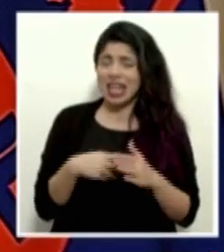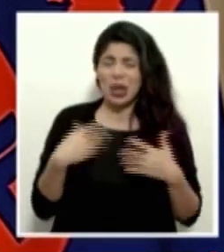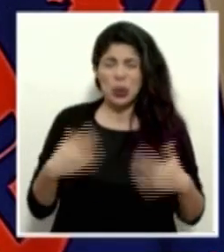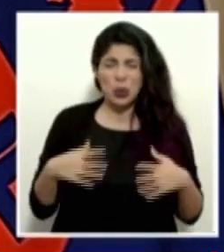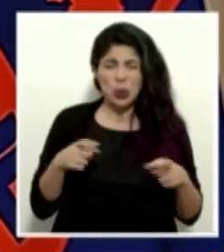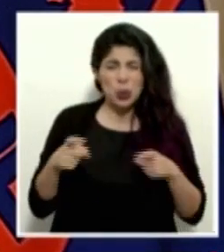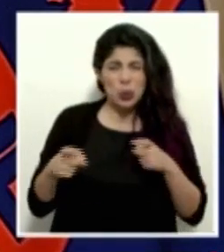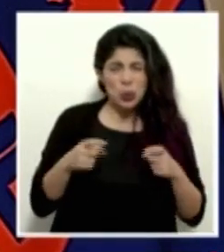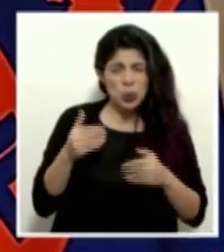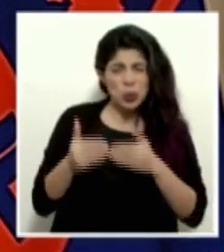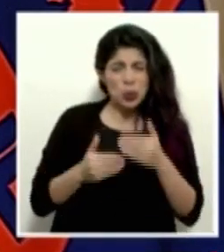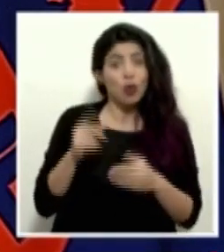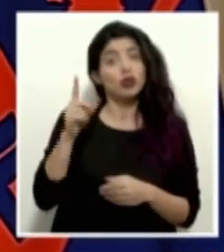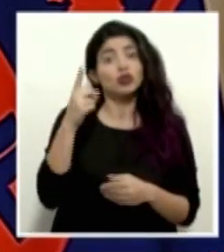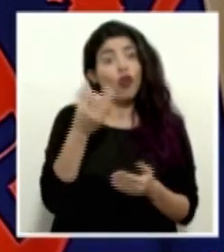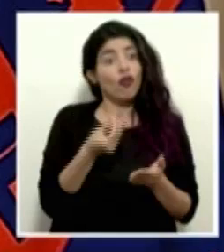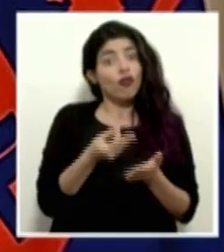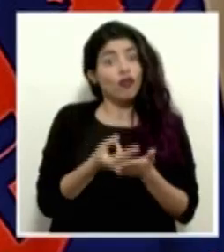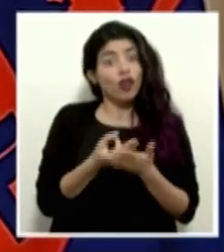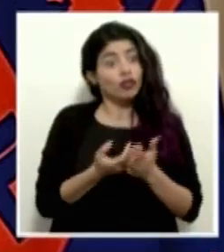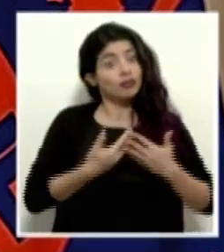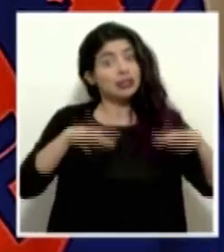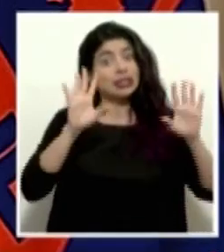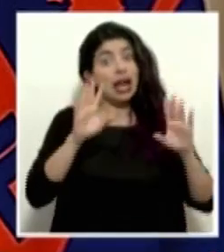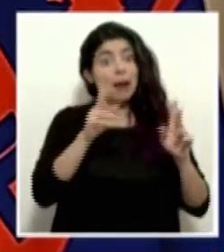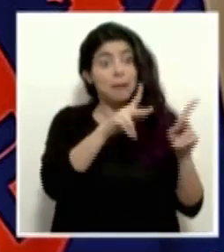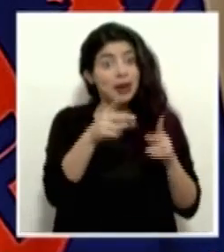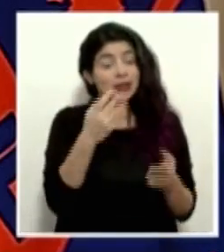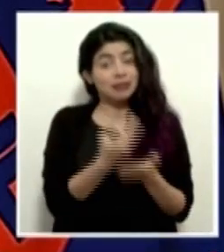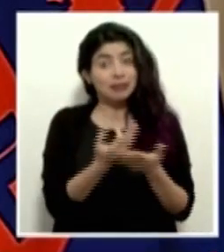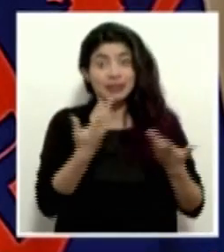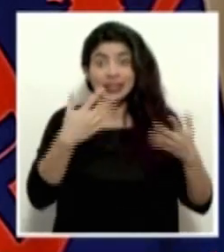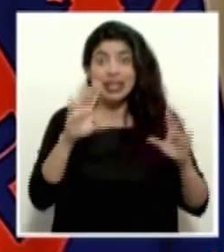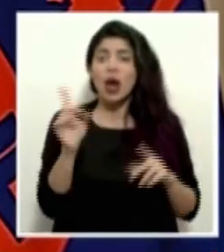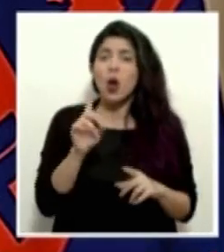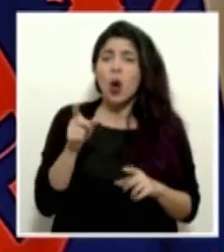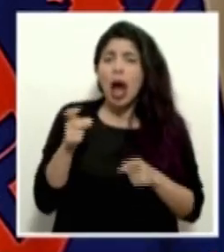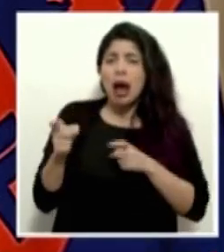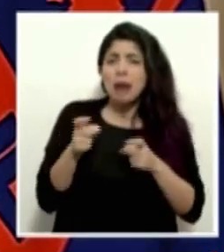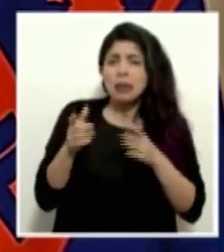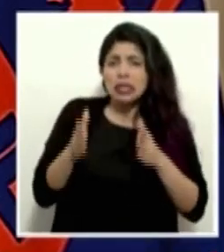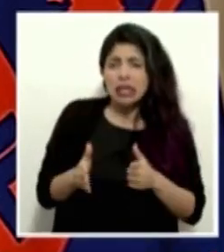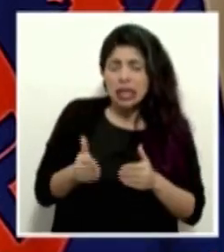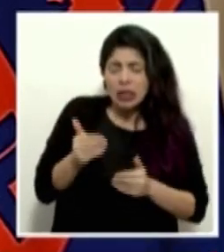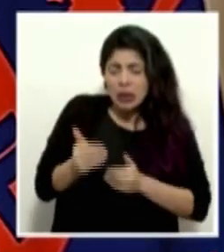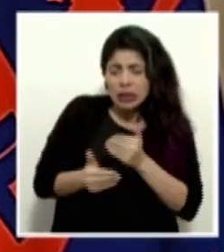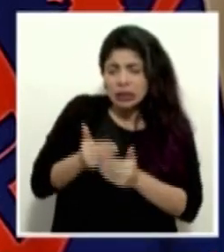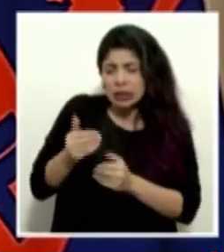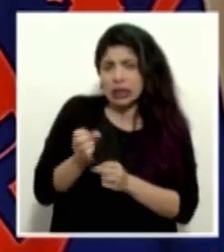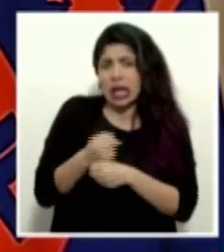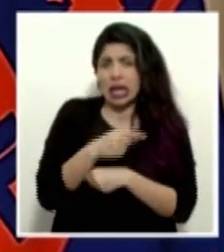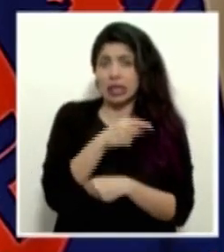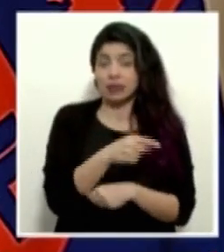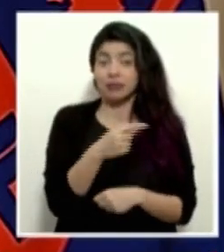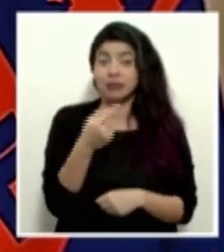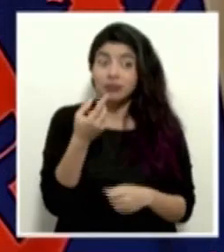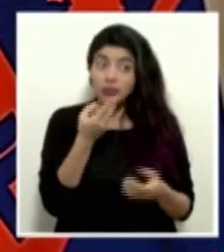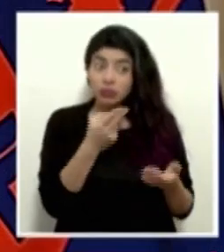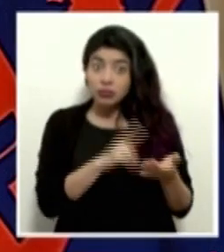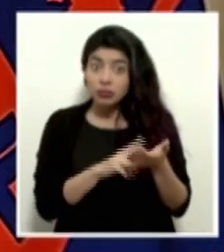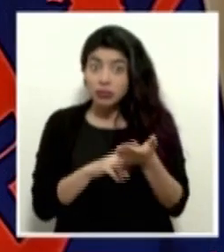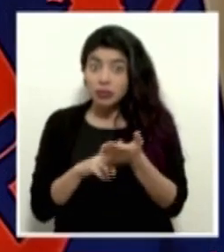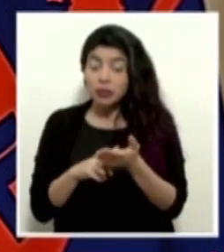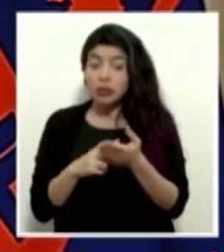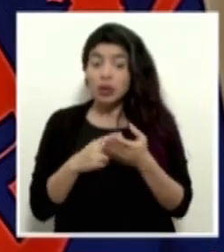logística. No es solo el componente financiero y el recurso humano. Hay un componente logístico que va con esto. Solo tener suficiente